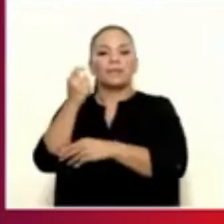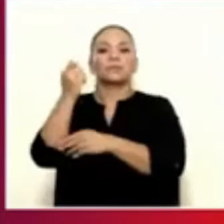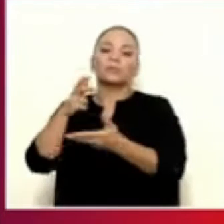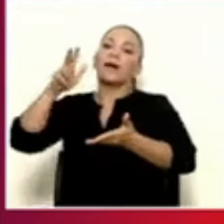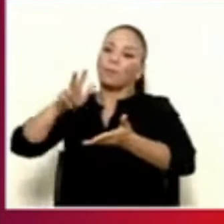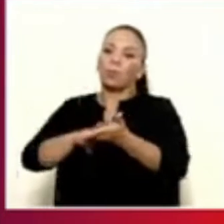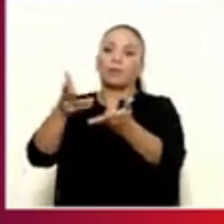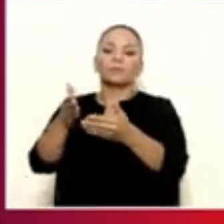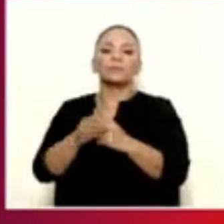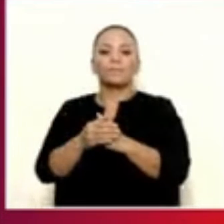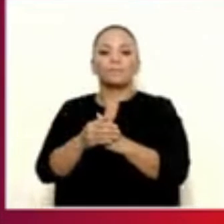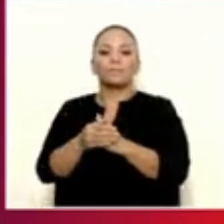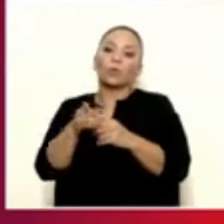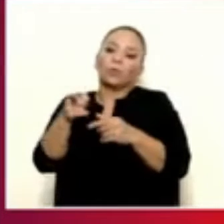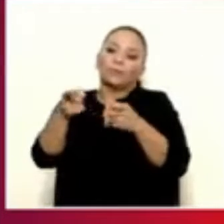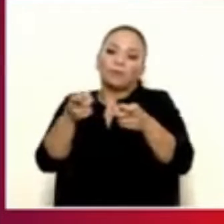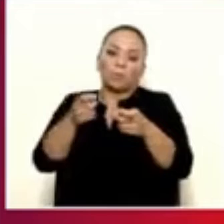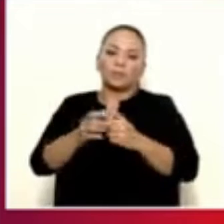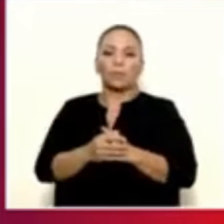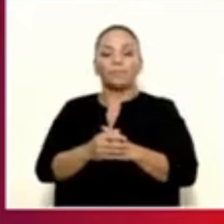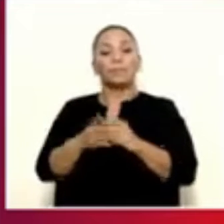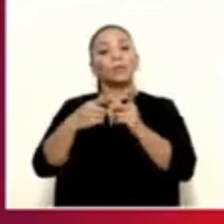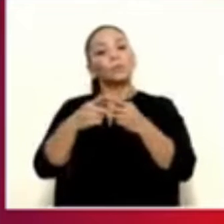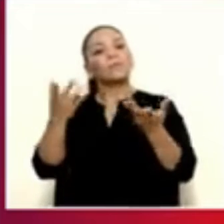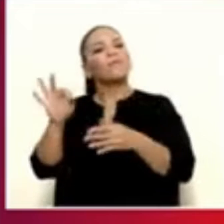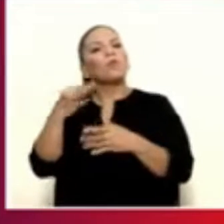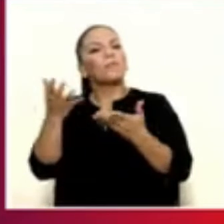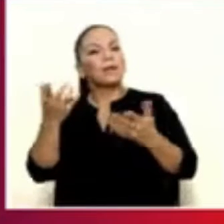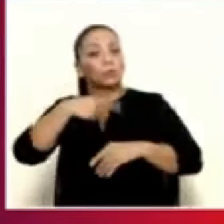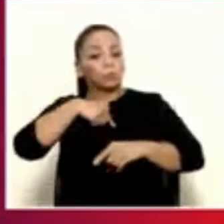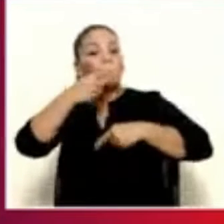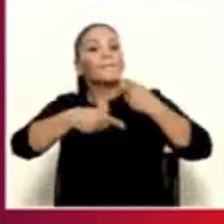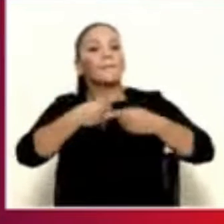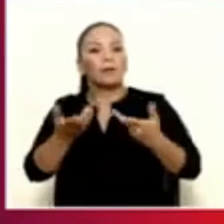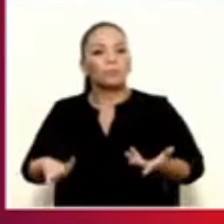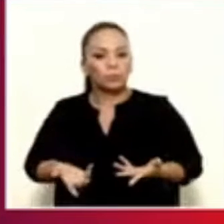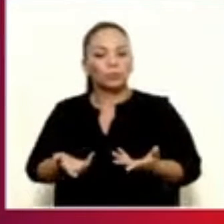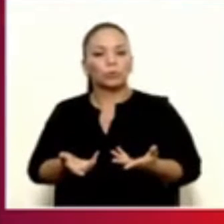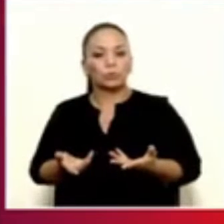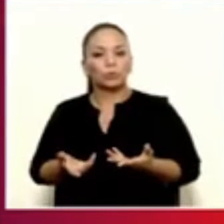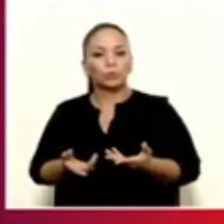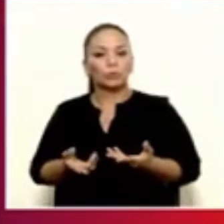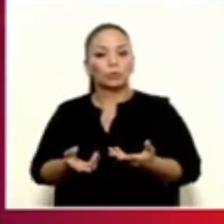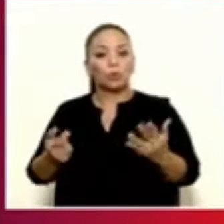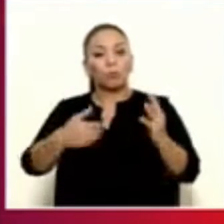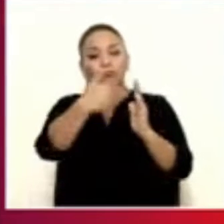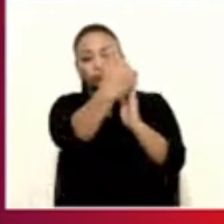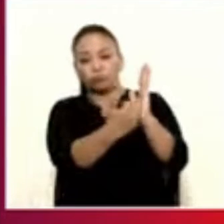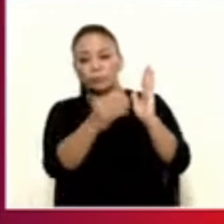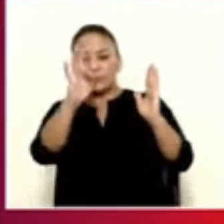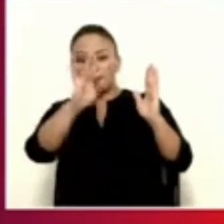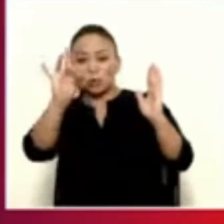aprobadas con esa regulación. De manera que lo que vamos a hacer con estos 78 personas,